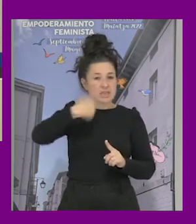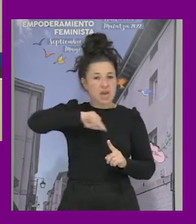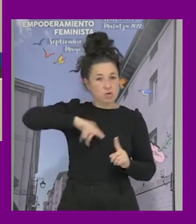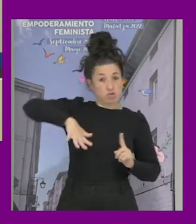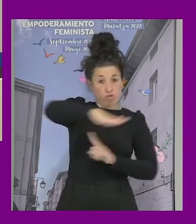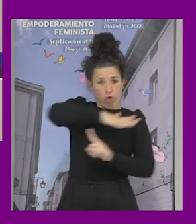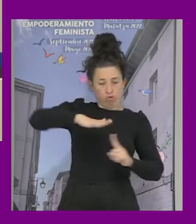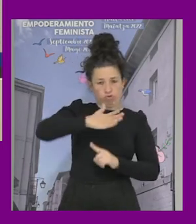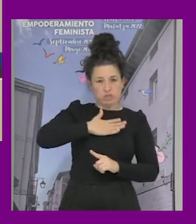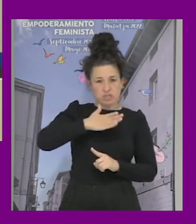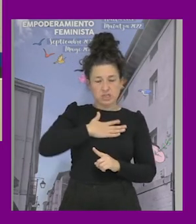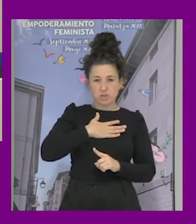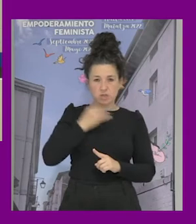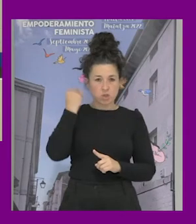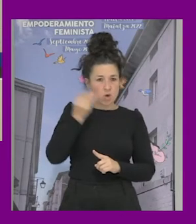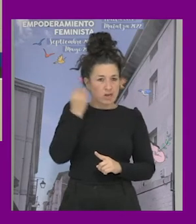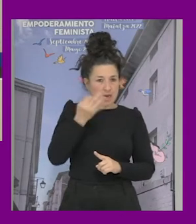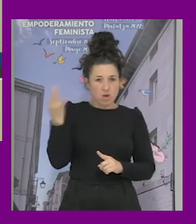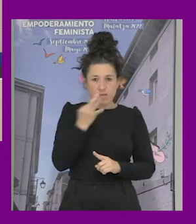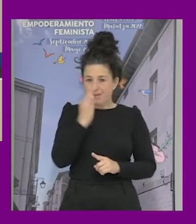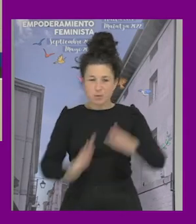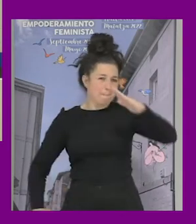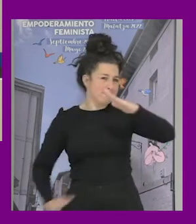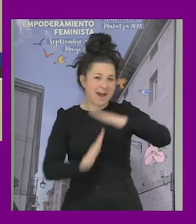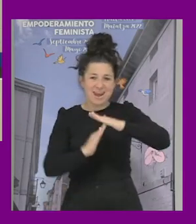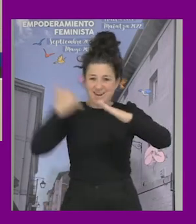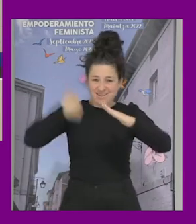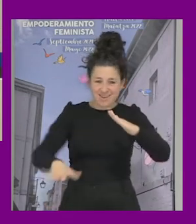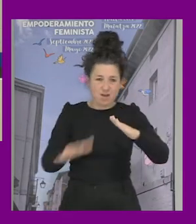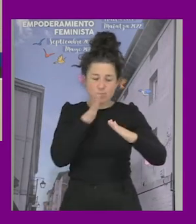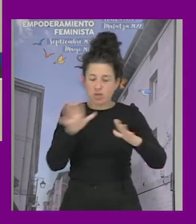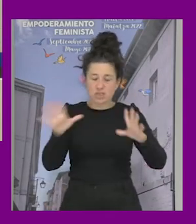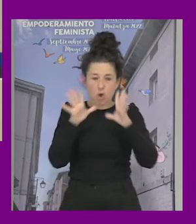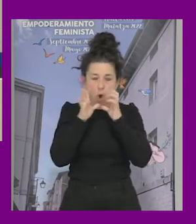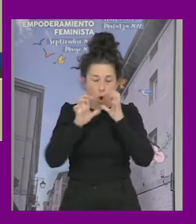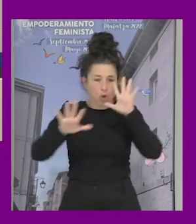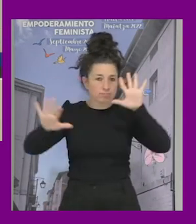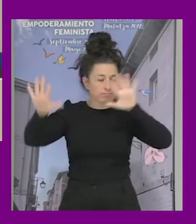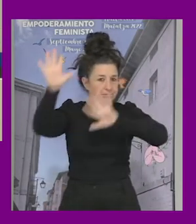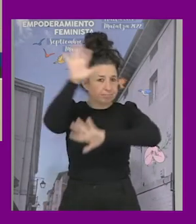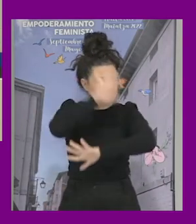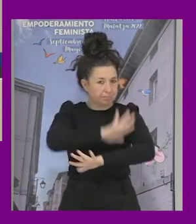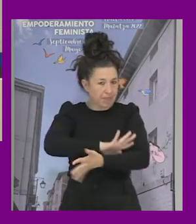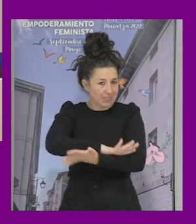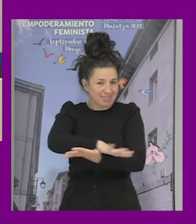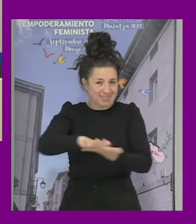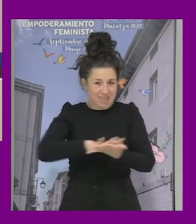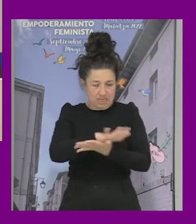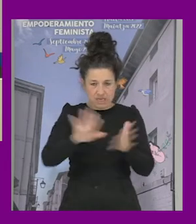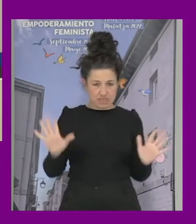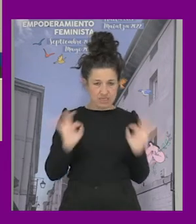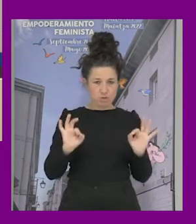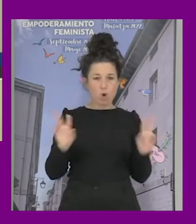yo diría que tenemos que parar inmediatamente a hacer lo que estamos haciendo porque es un puto desastre este sigue como el tuit y